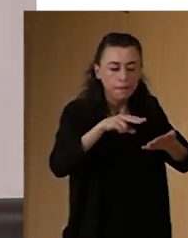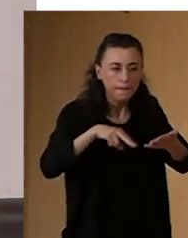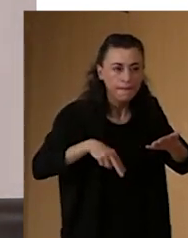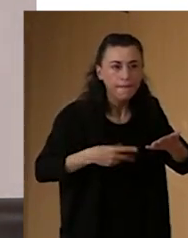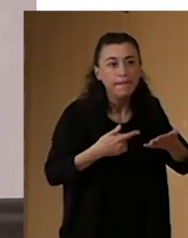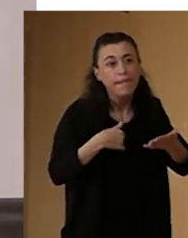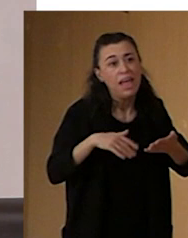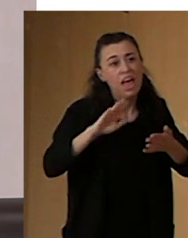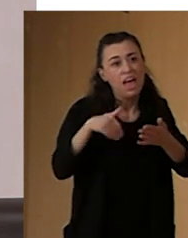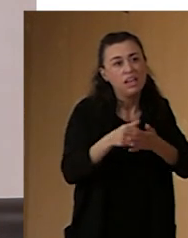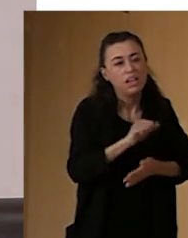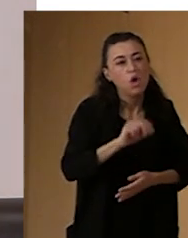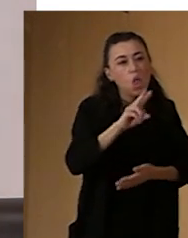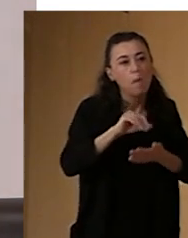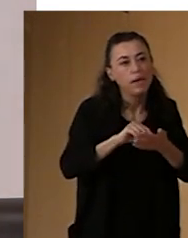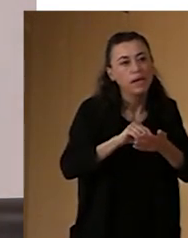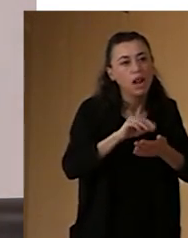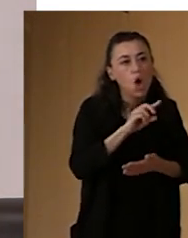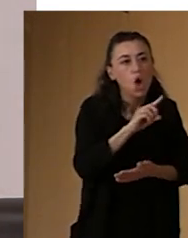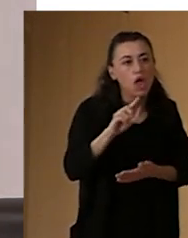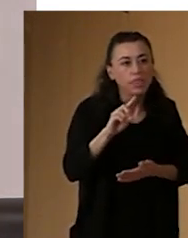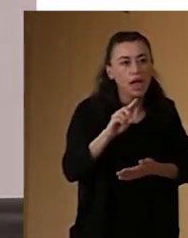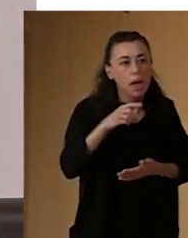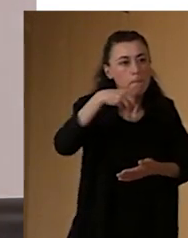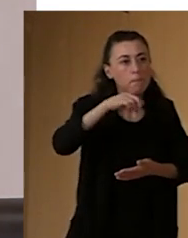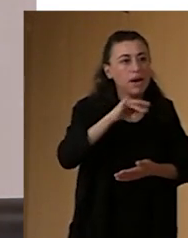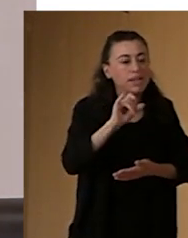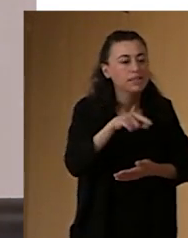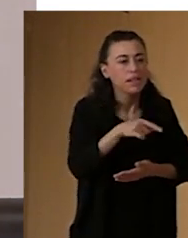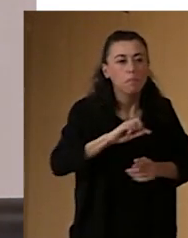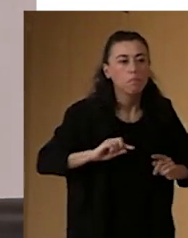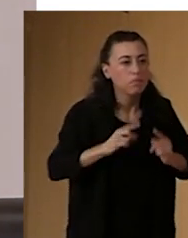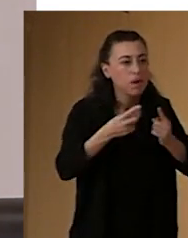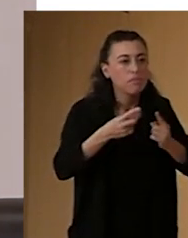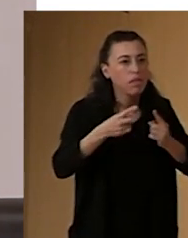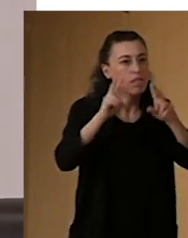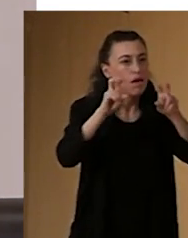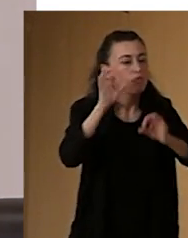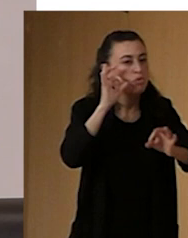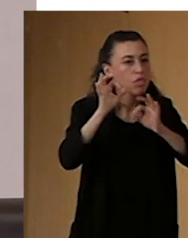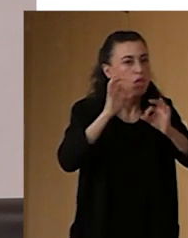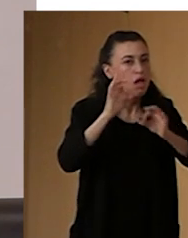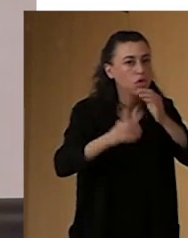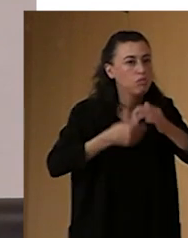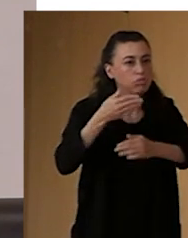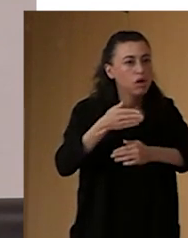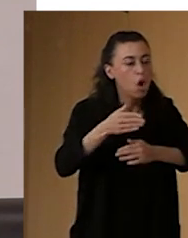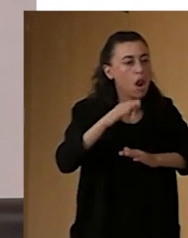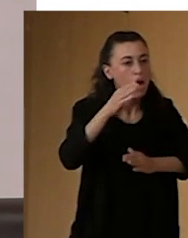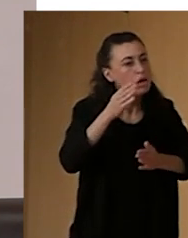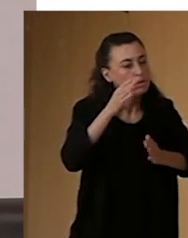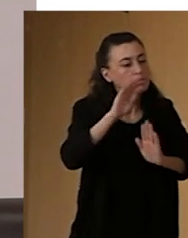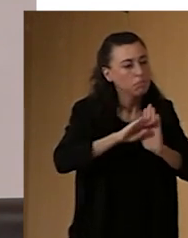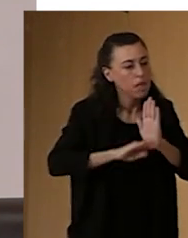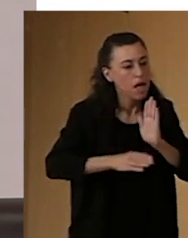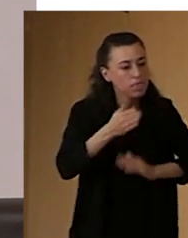cuando Marisa, por primera vez, pudo asistir a ver una función de teatro con las medidas de accesibilidad que